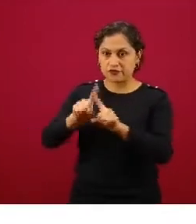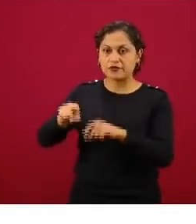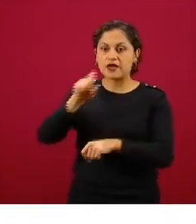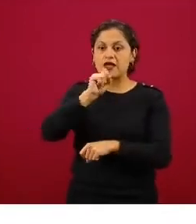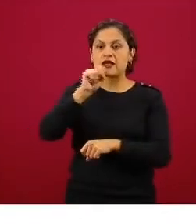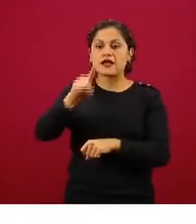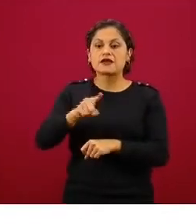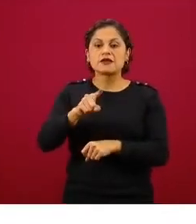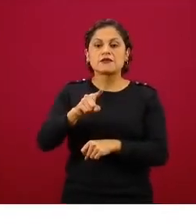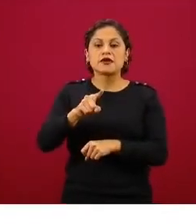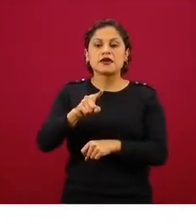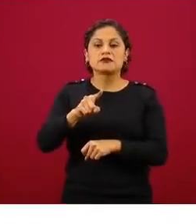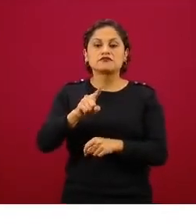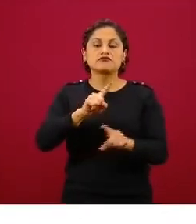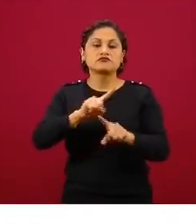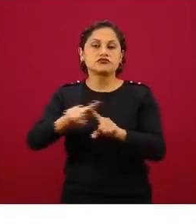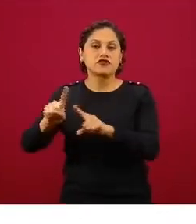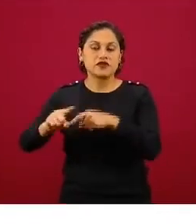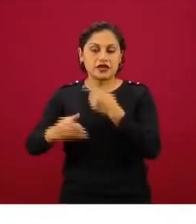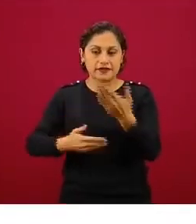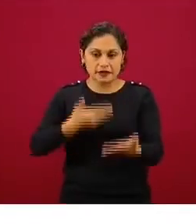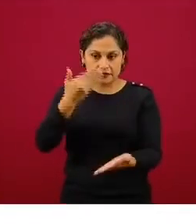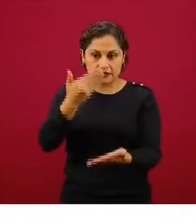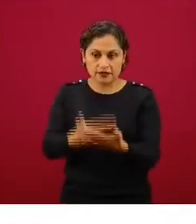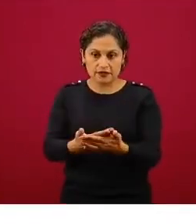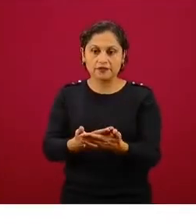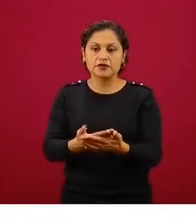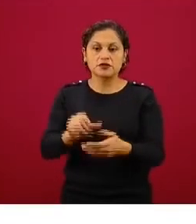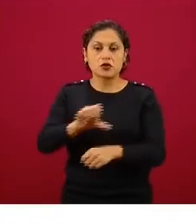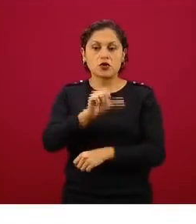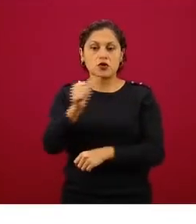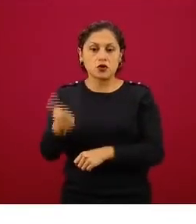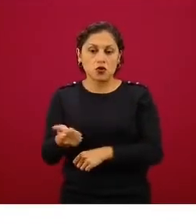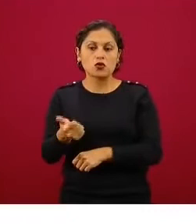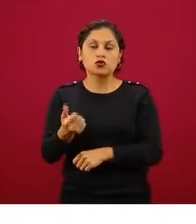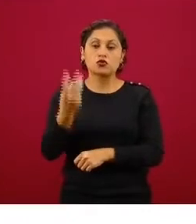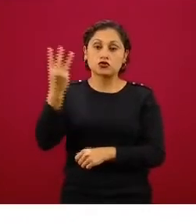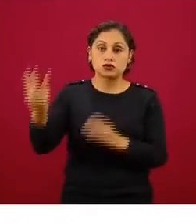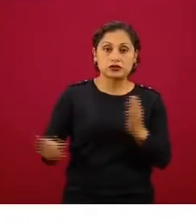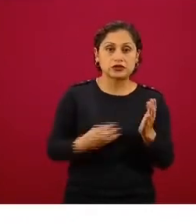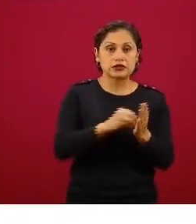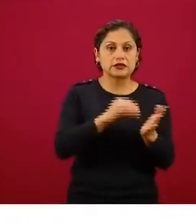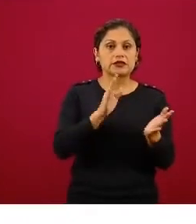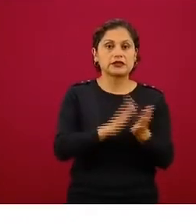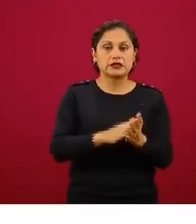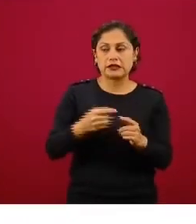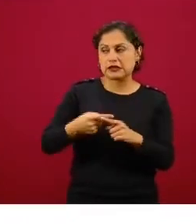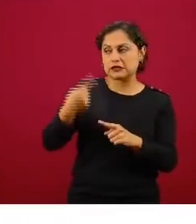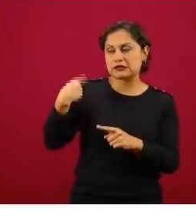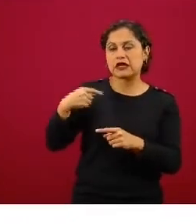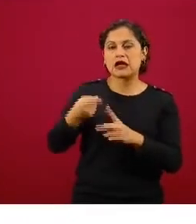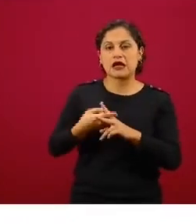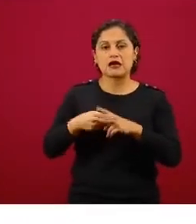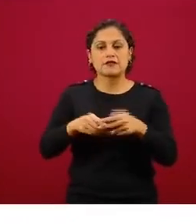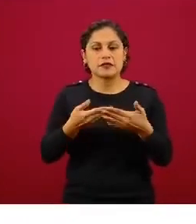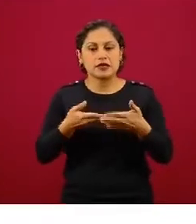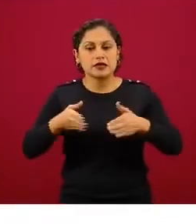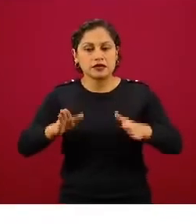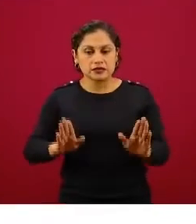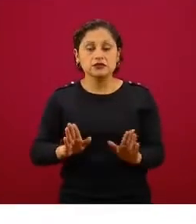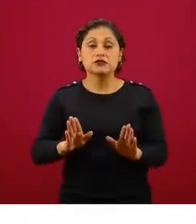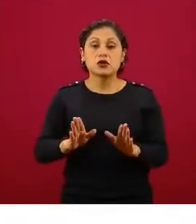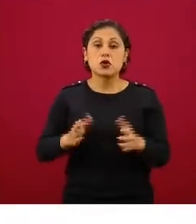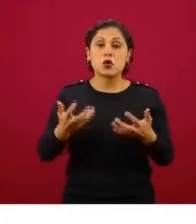actividades esenciales, y los tres neoesenciales de los que hemos estado conversando en los últimos días. La fabricación de